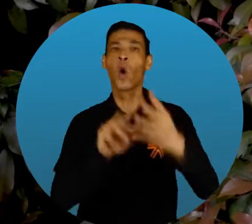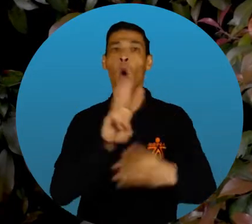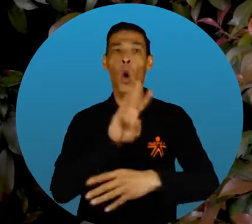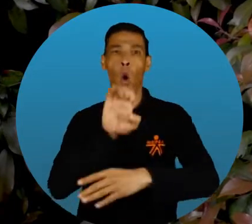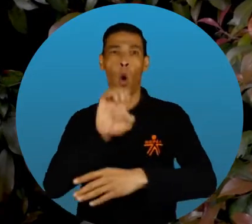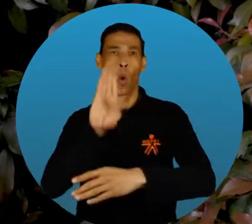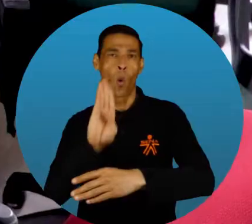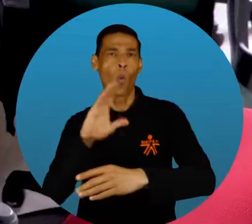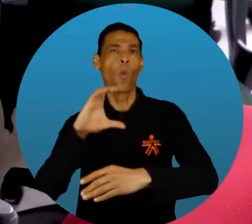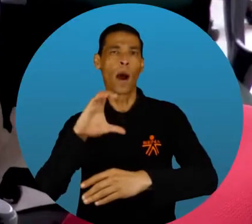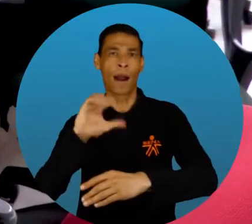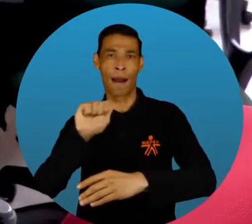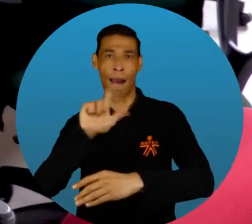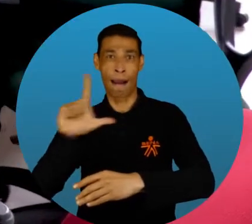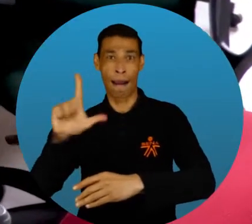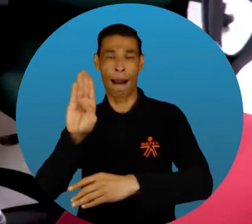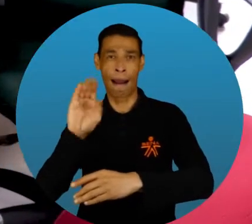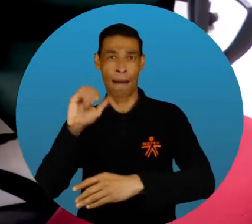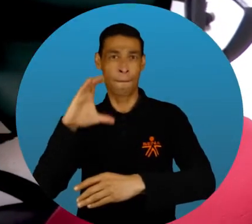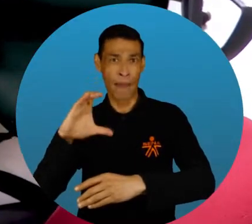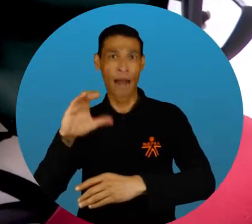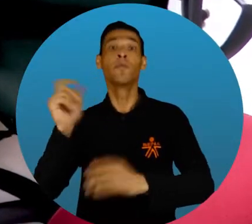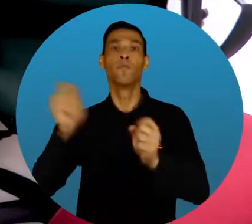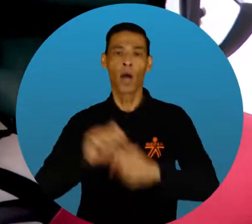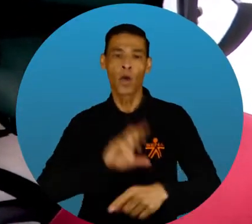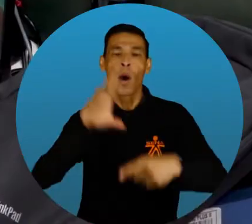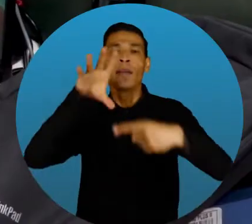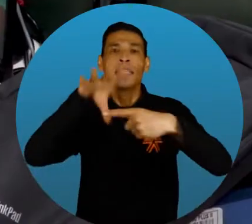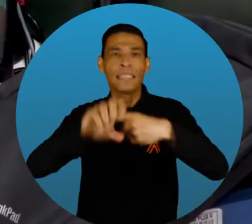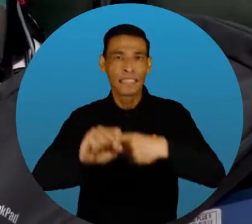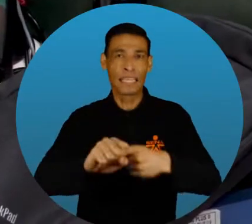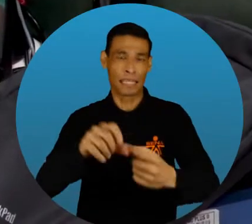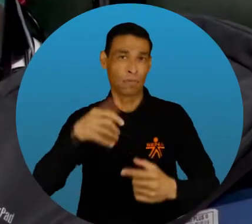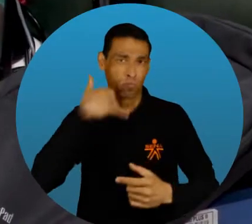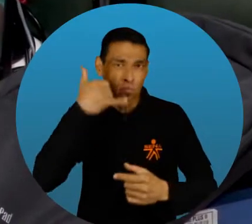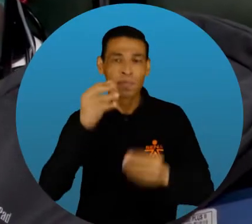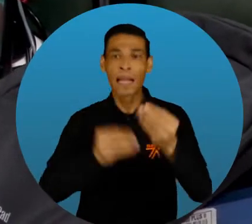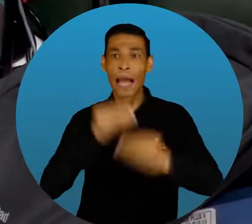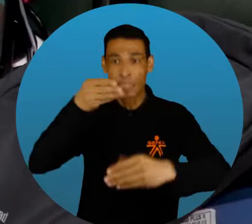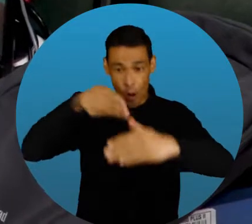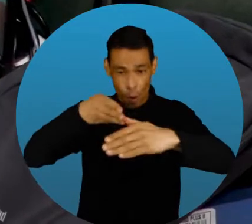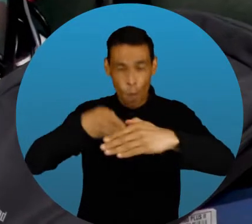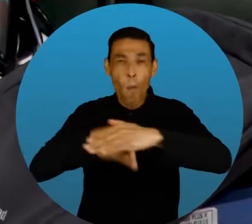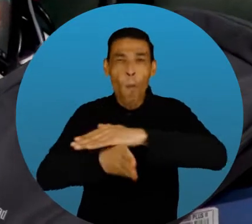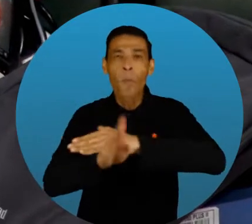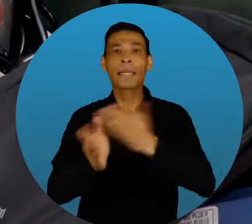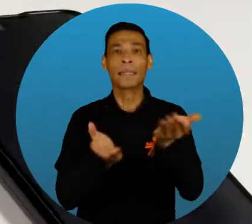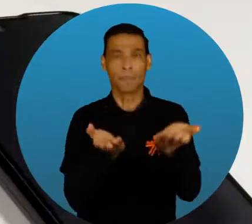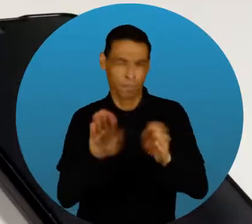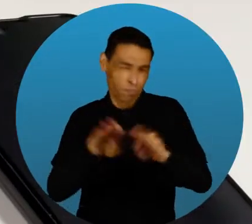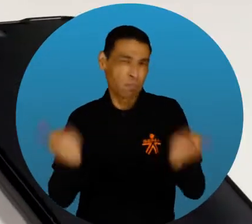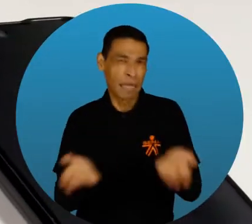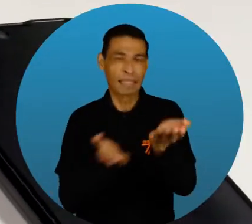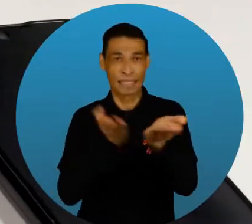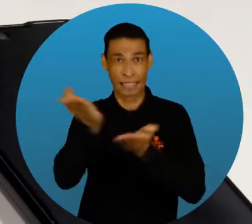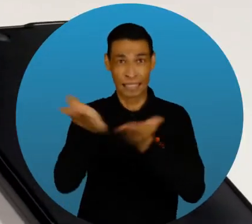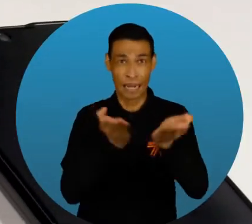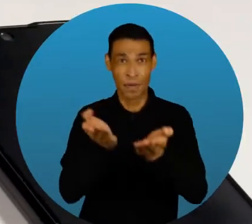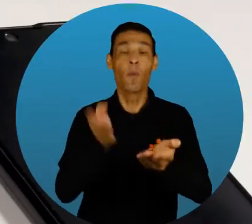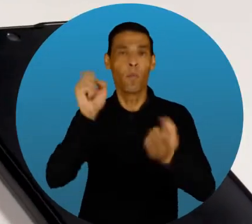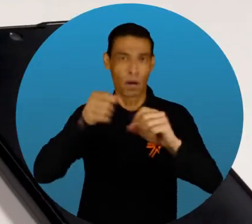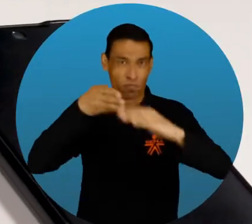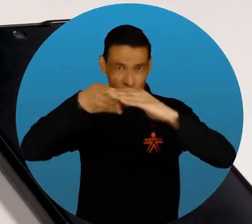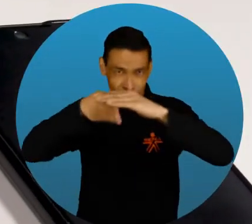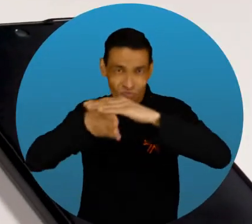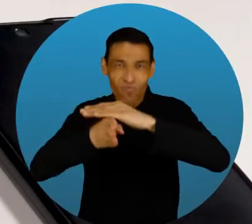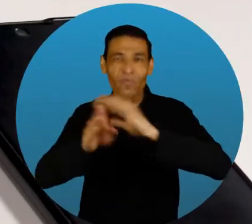Callback Que te da la opción de programar una llamada de soporte Ingresa al portal mesadeservicioscena.eo.com Y accede a uno